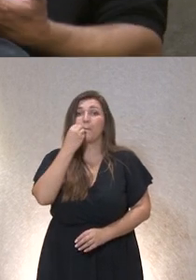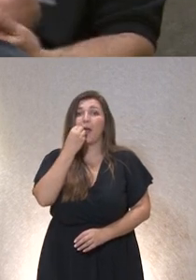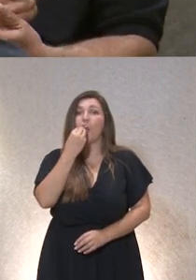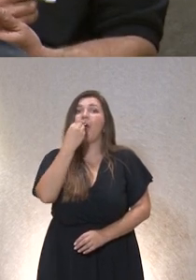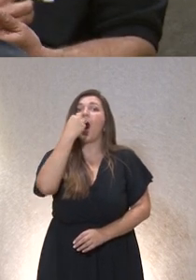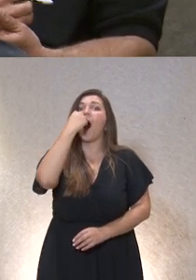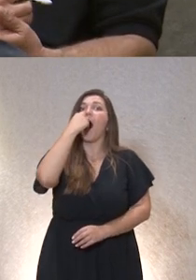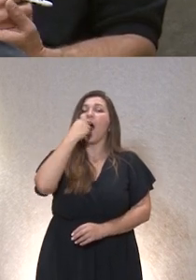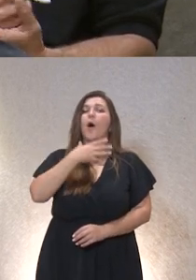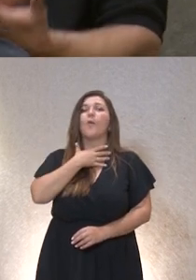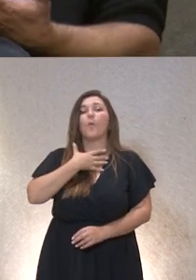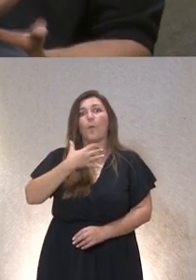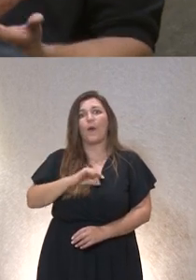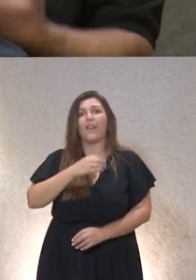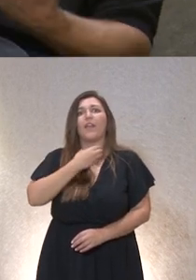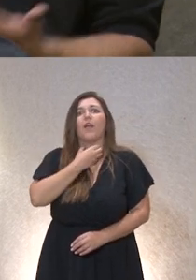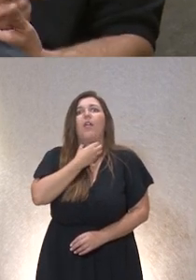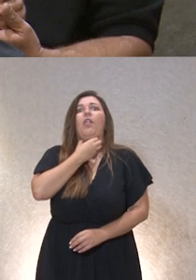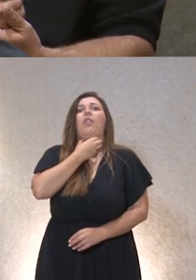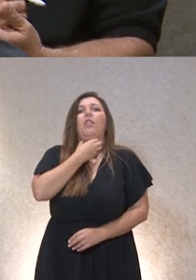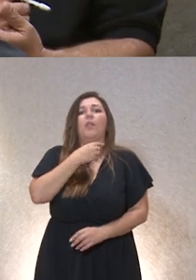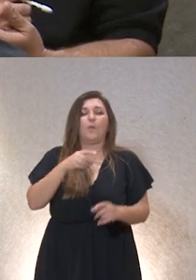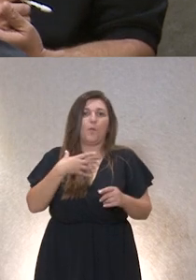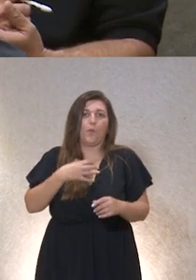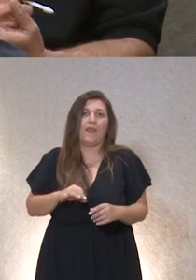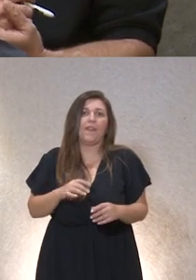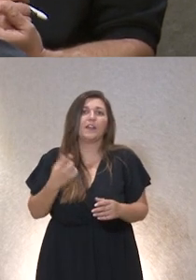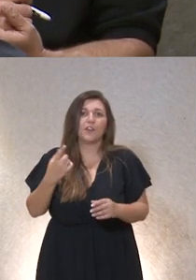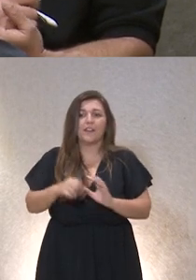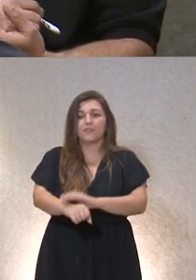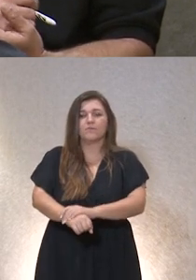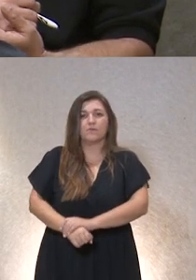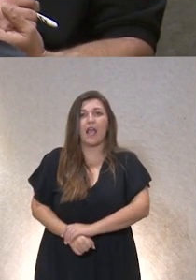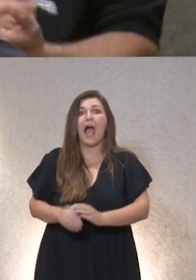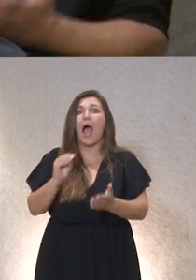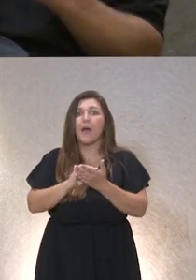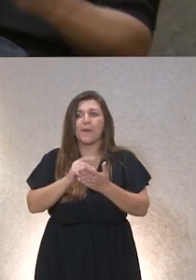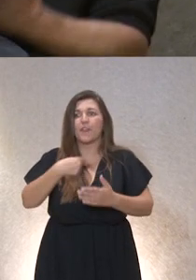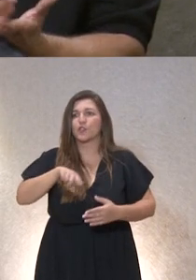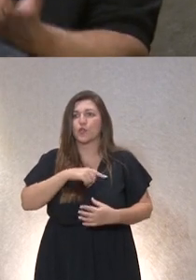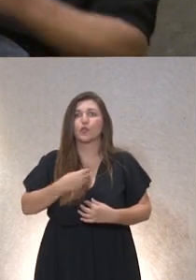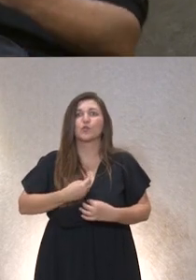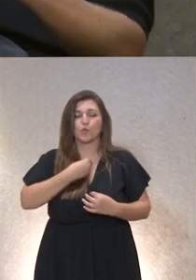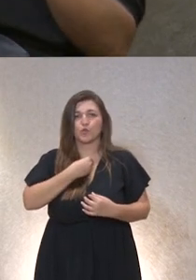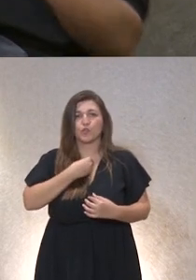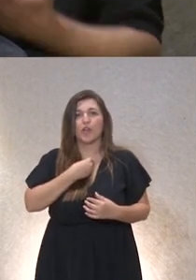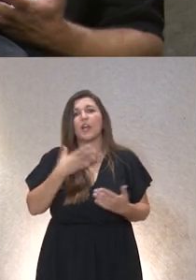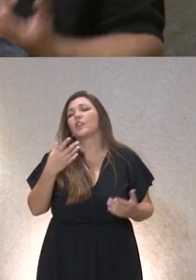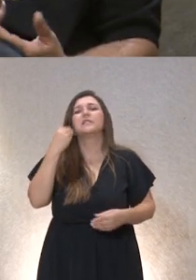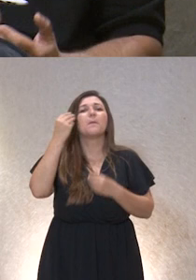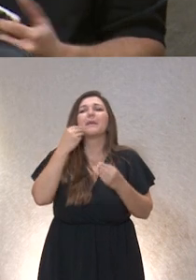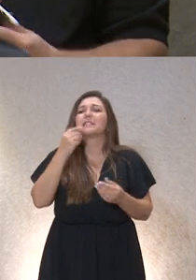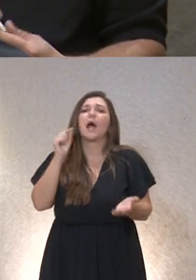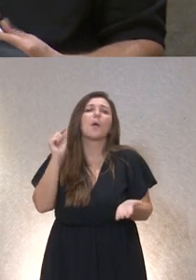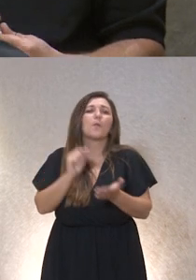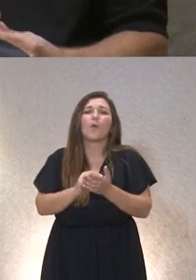incluso llegando a poder atragantarse que bueno pues algún susto nos hemos llevado y claro de modo inmediato pensamos venga vamos